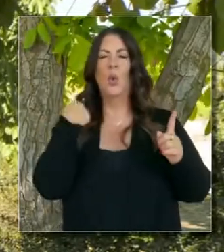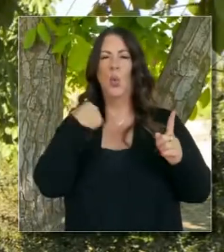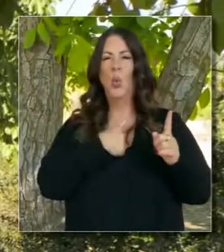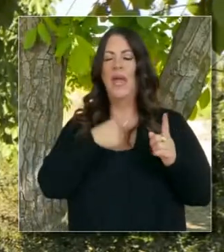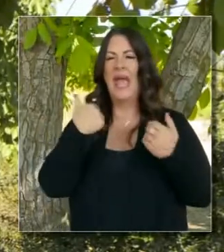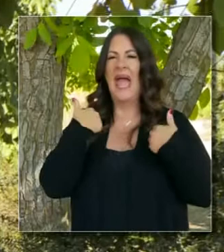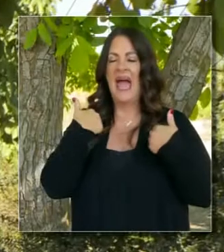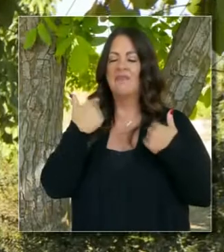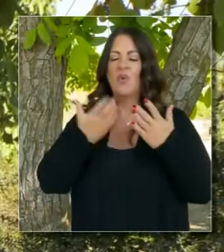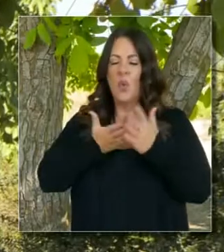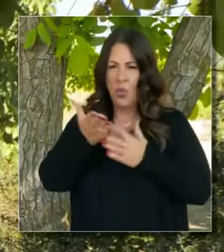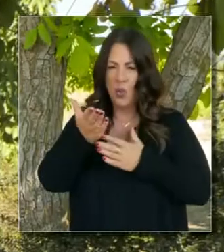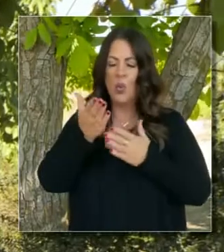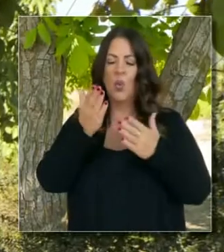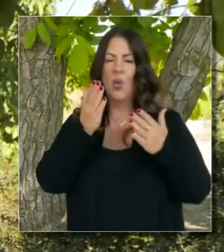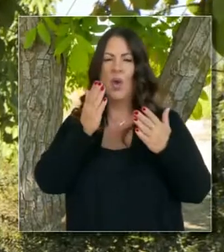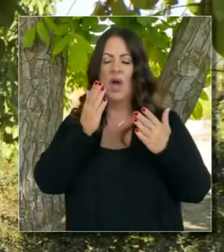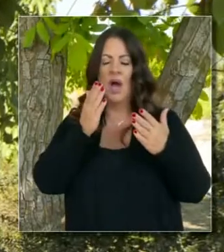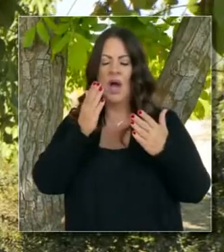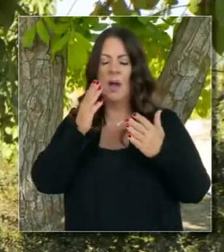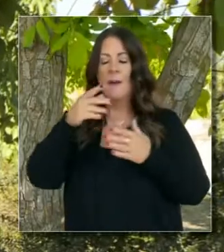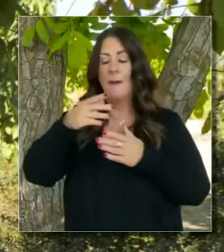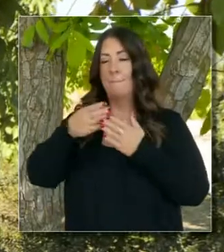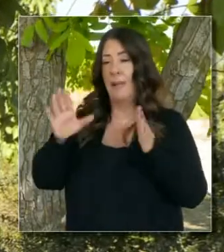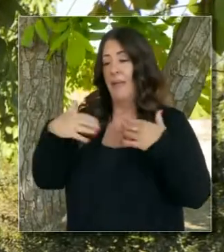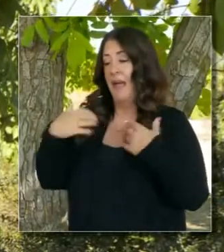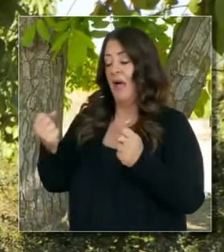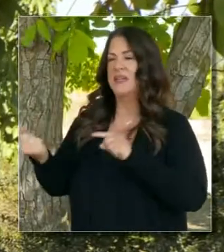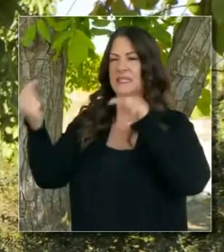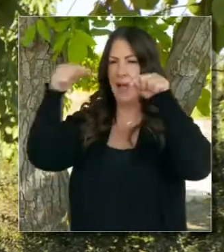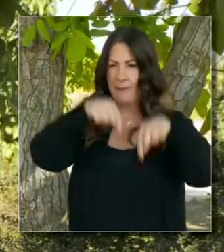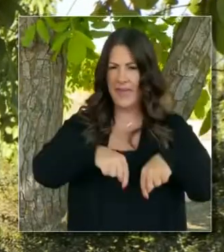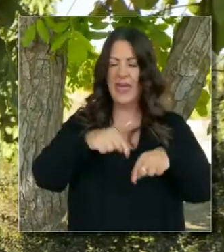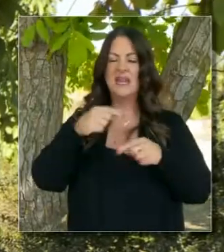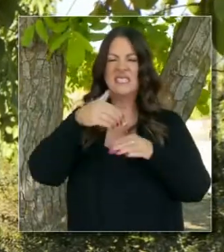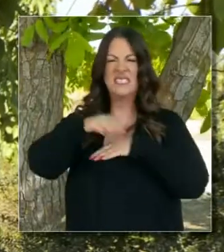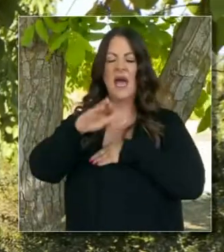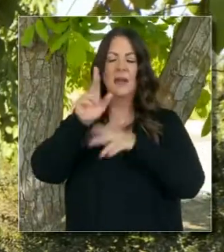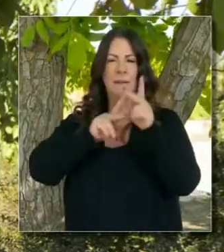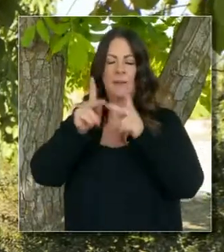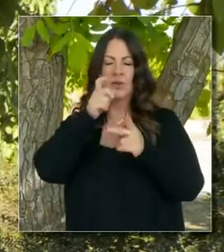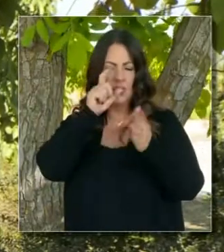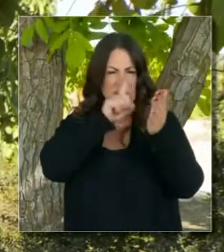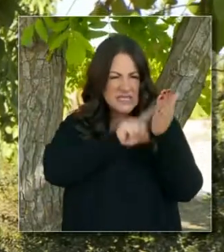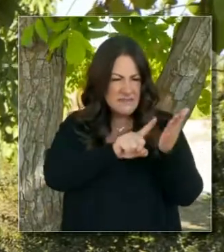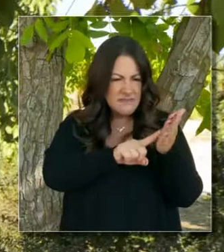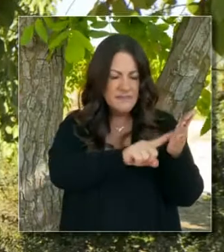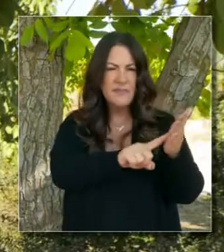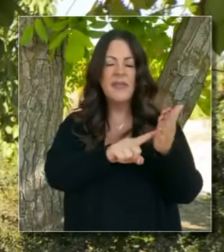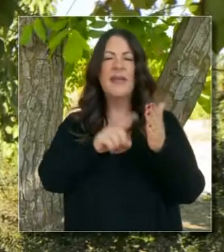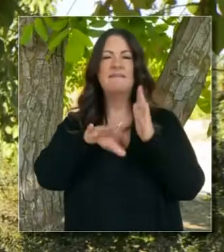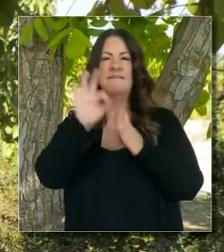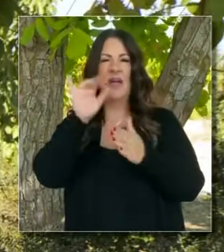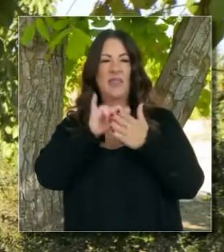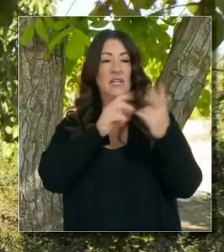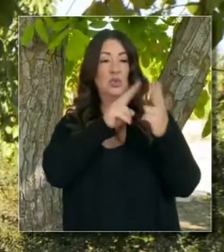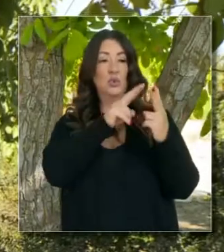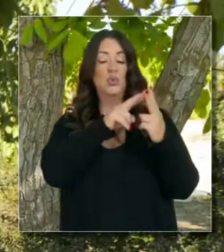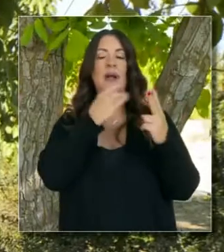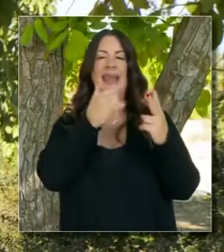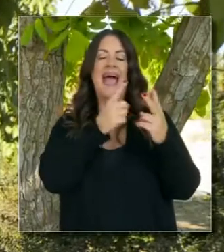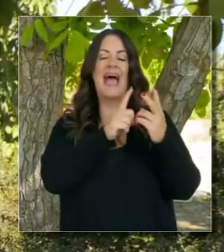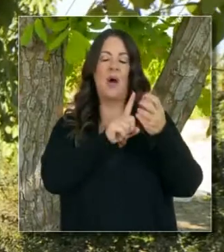por, estamos pasando por un proceso de rastreo de contactos encabezados por el Departamento de Salubridad. Ambos han sido